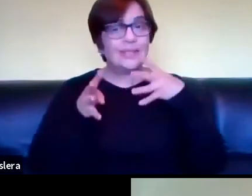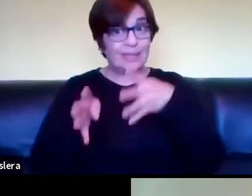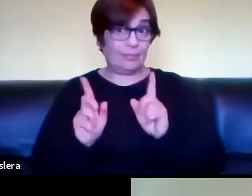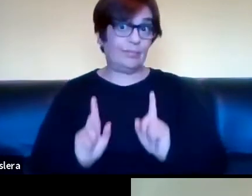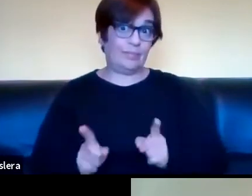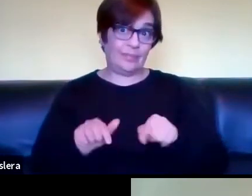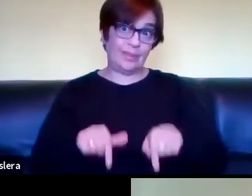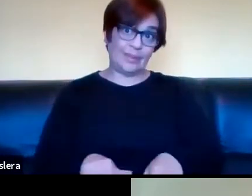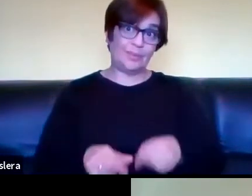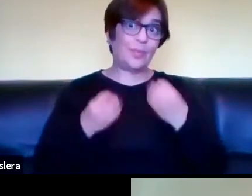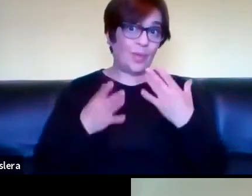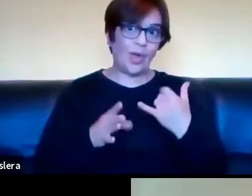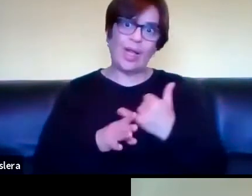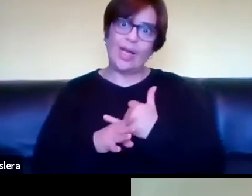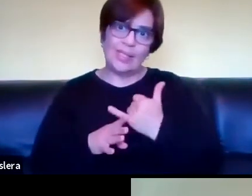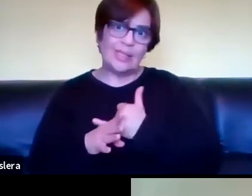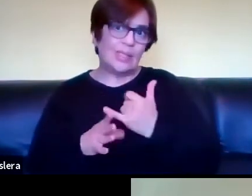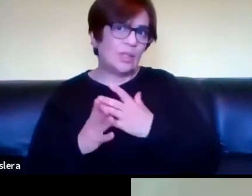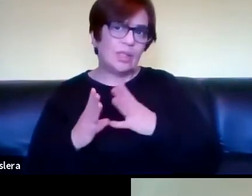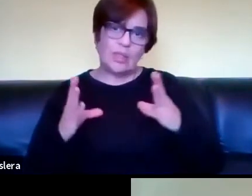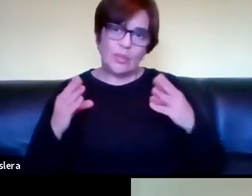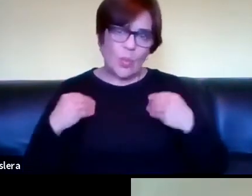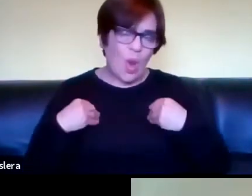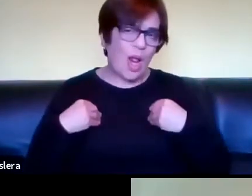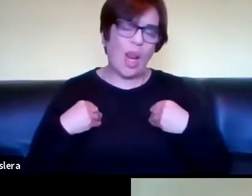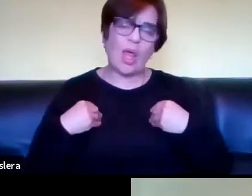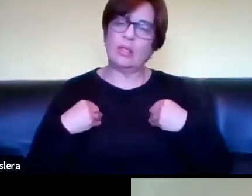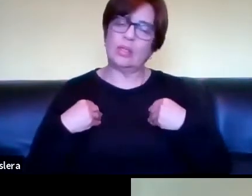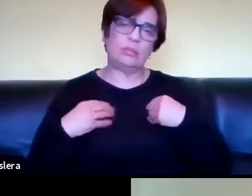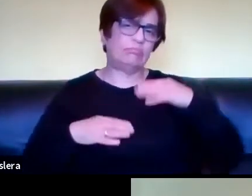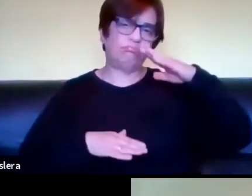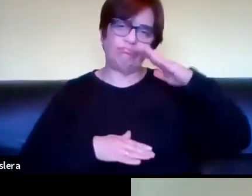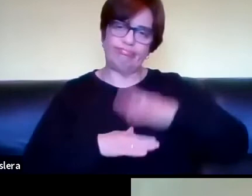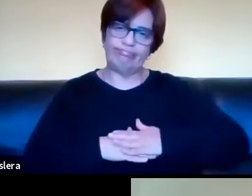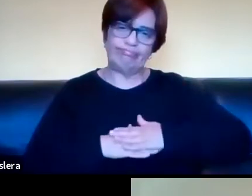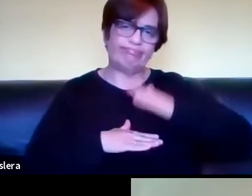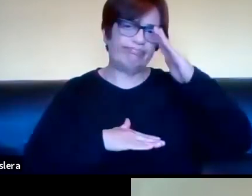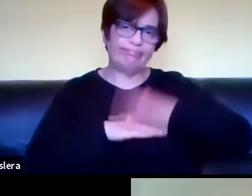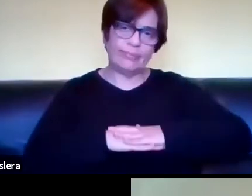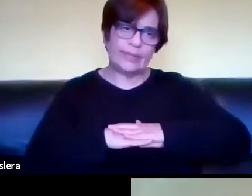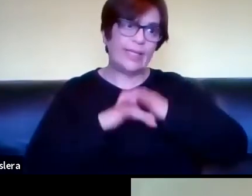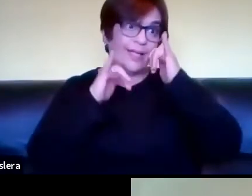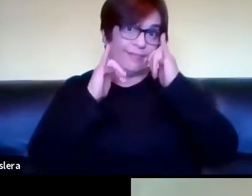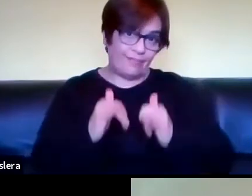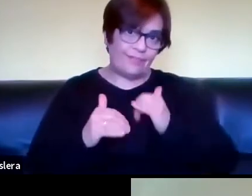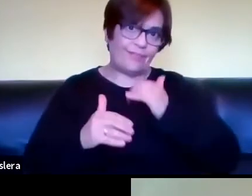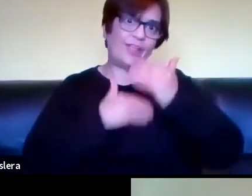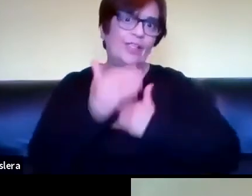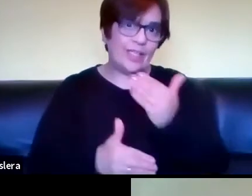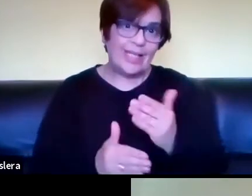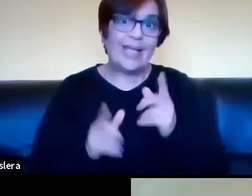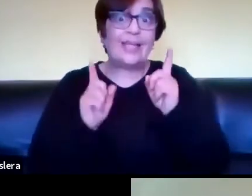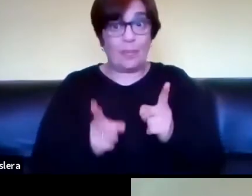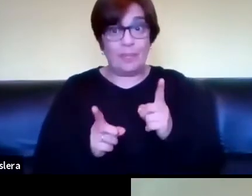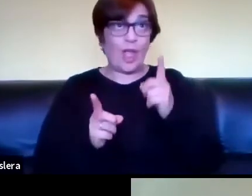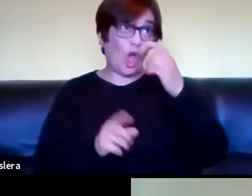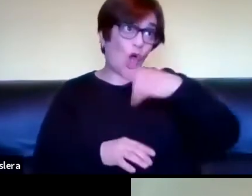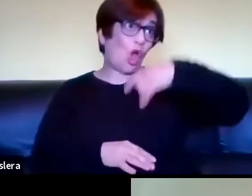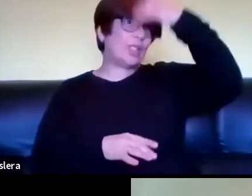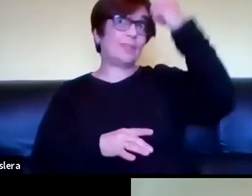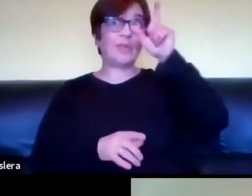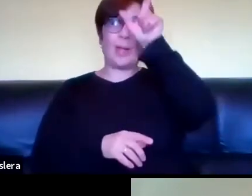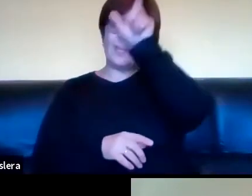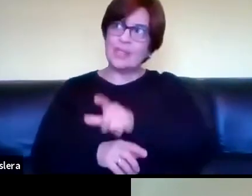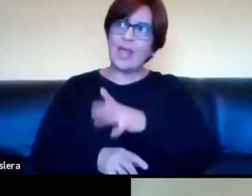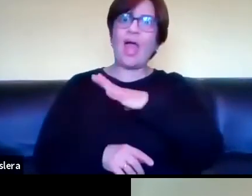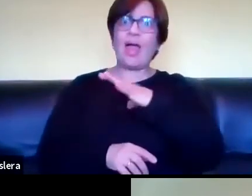bueno la institución escolar tiene mucho que ver también en cómo esto se asiente y en las creencias y en las concepciones que tienen los sujetos